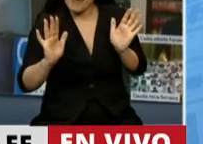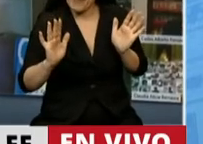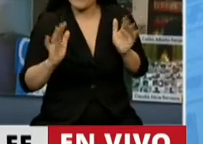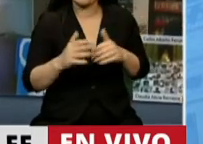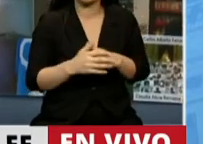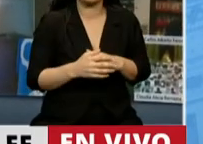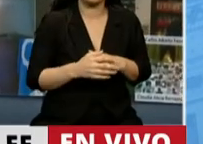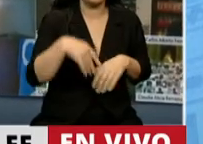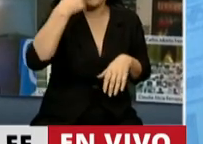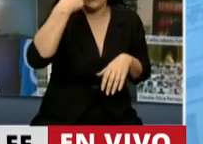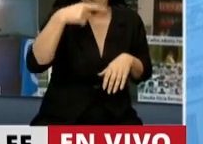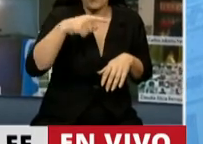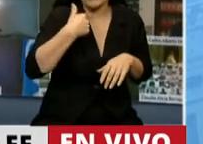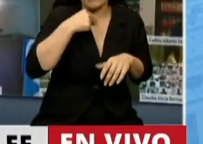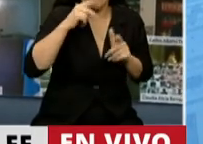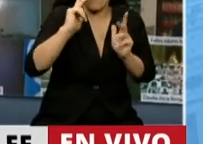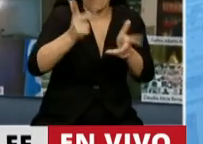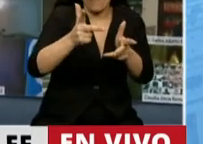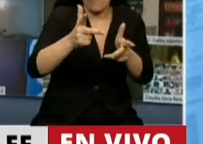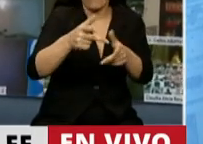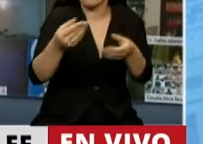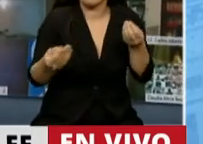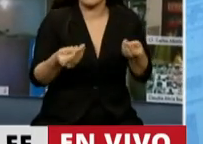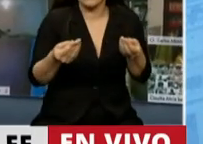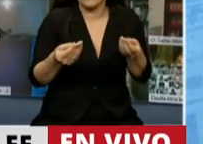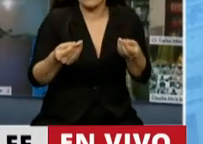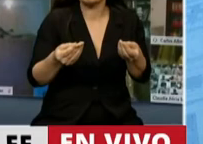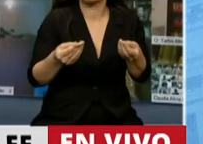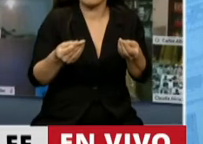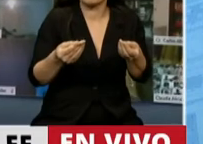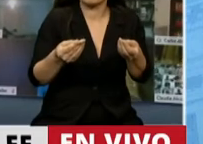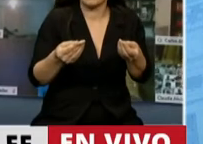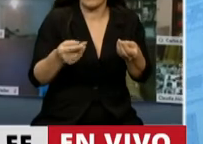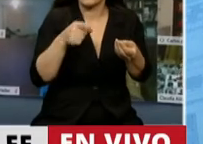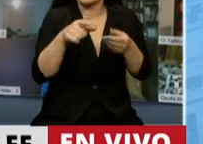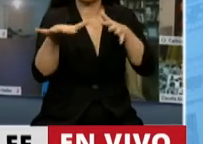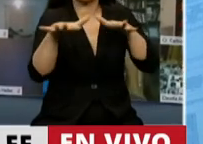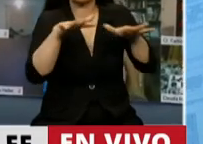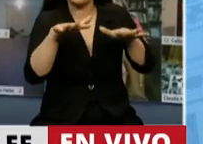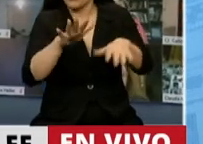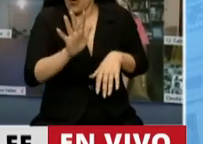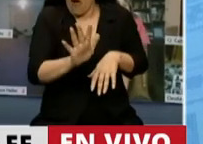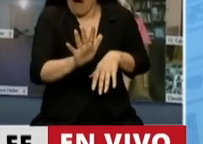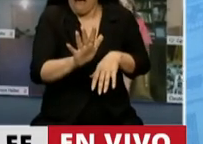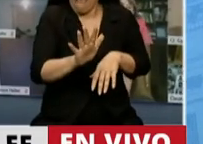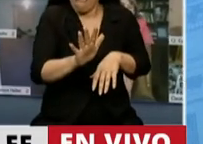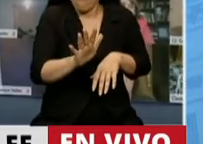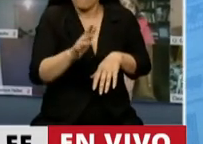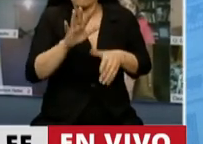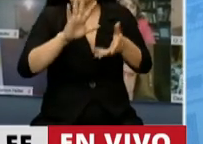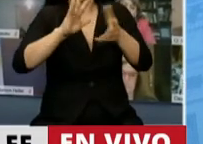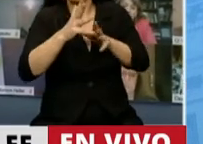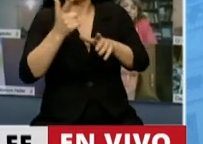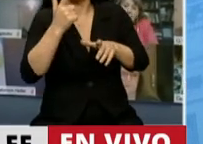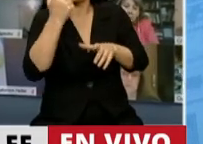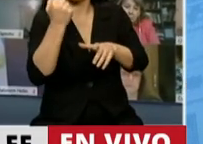último, una nueva visión o la oportunidad sobre esa situación objetiva, de una nueva visión